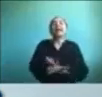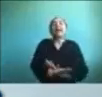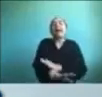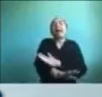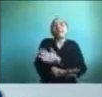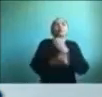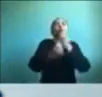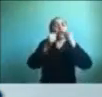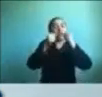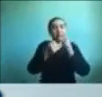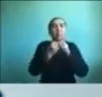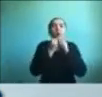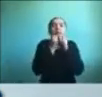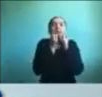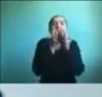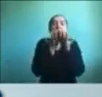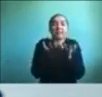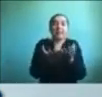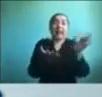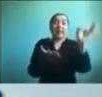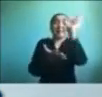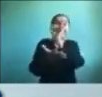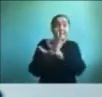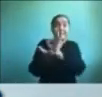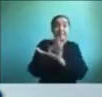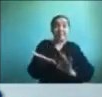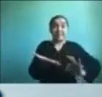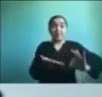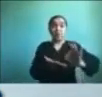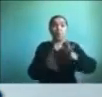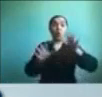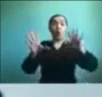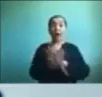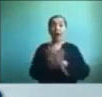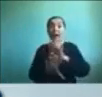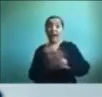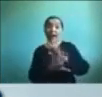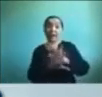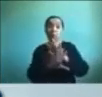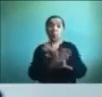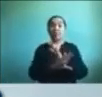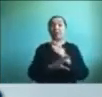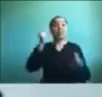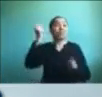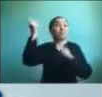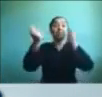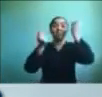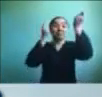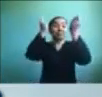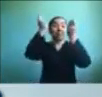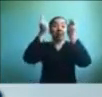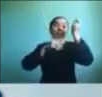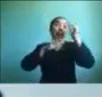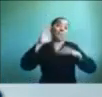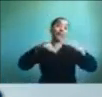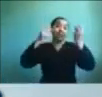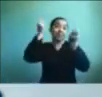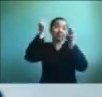a través de dibujos o a través de actuaciones ahí según la creatividad de cada uno.